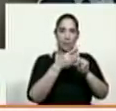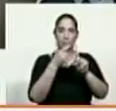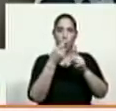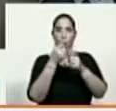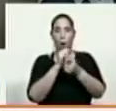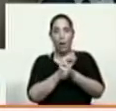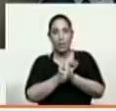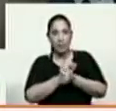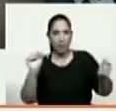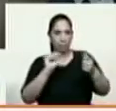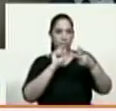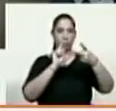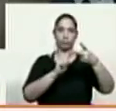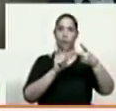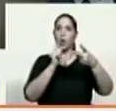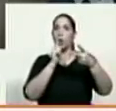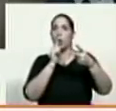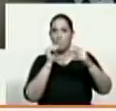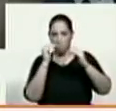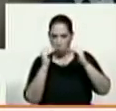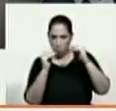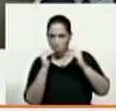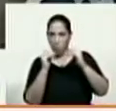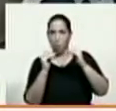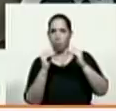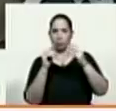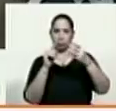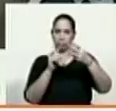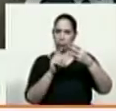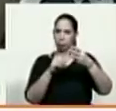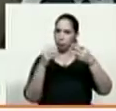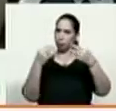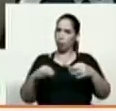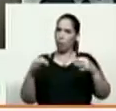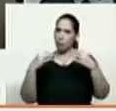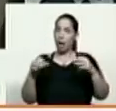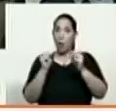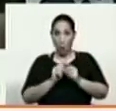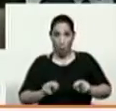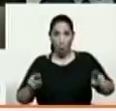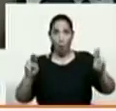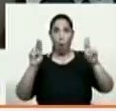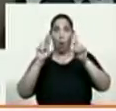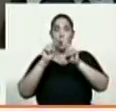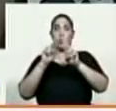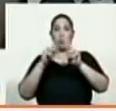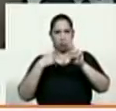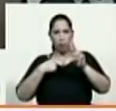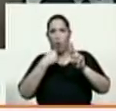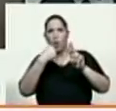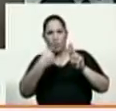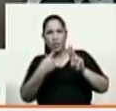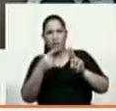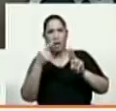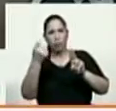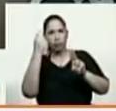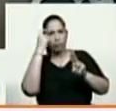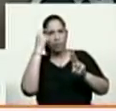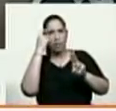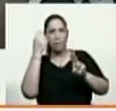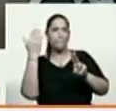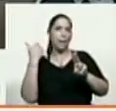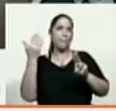imparcialidad y neutralidad las Naciones Unidas para esto yo lo expliqué una vez a mediados